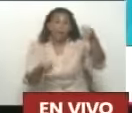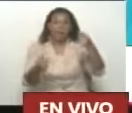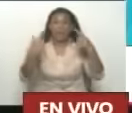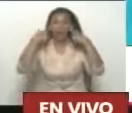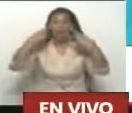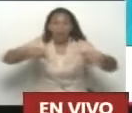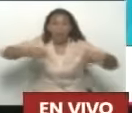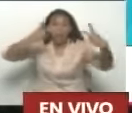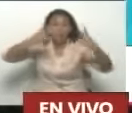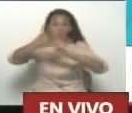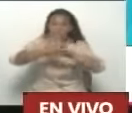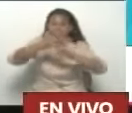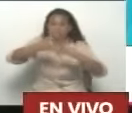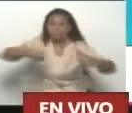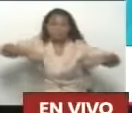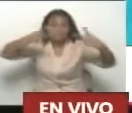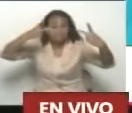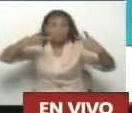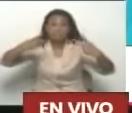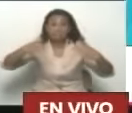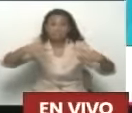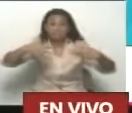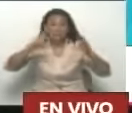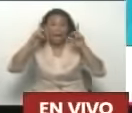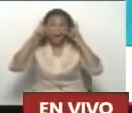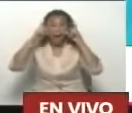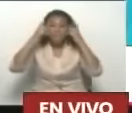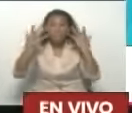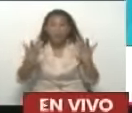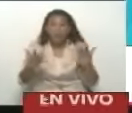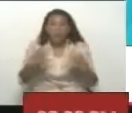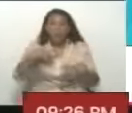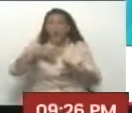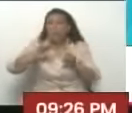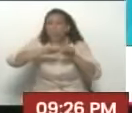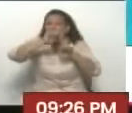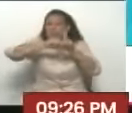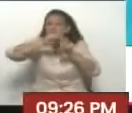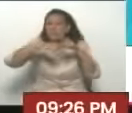vela clarito, dale. ¿Ah? ¿Cuánto está haciendo de temperatura allá?